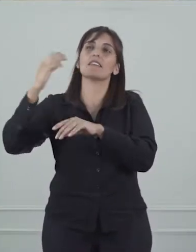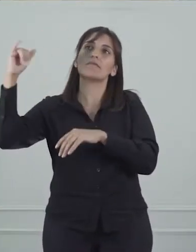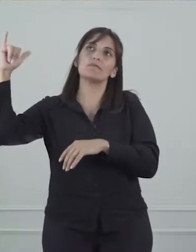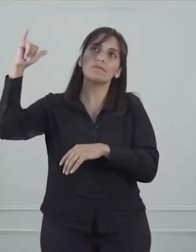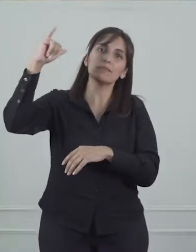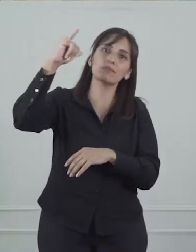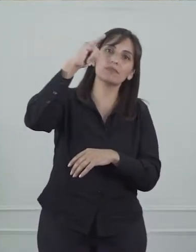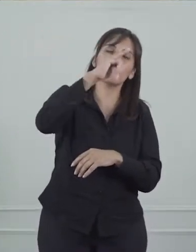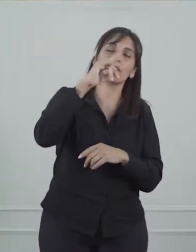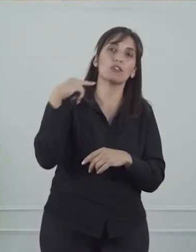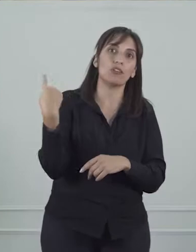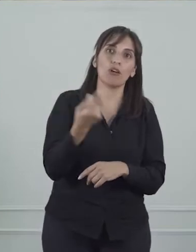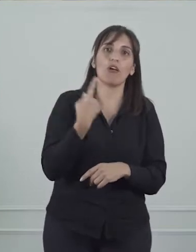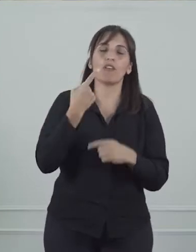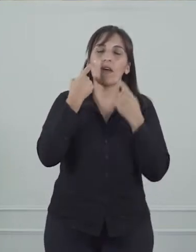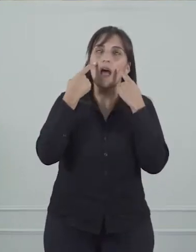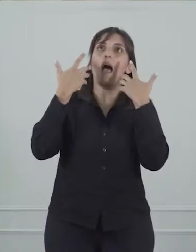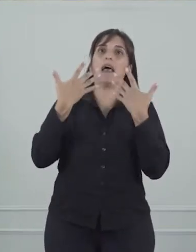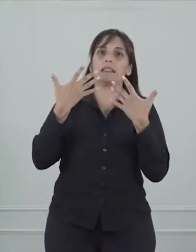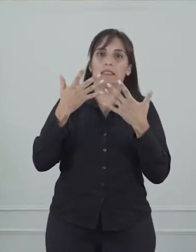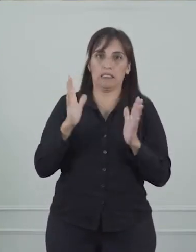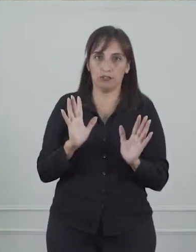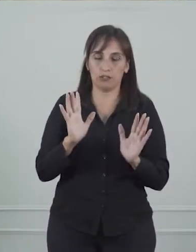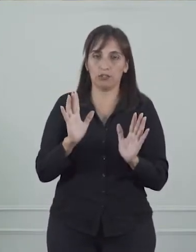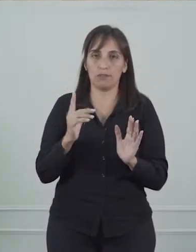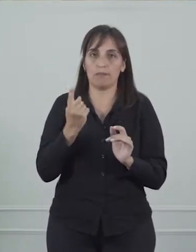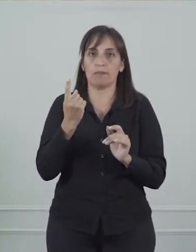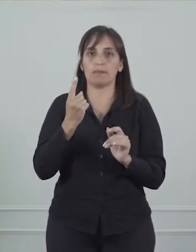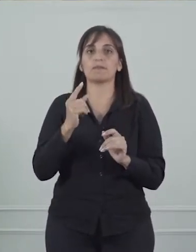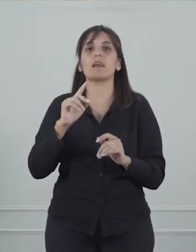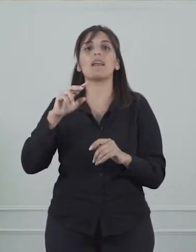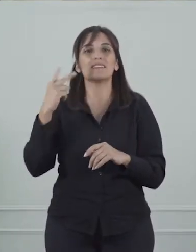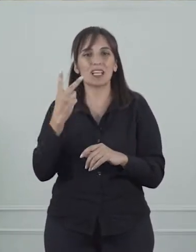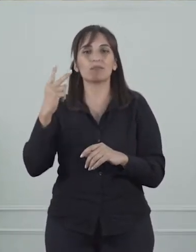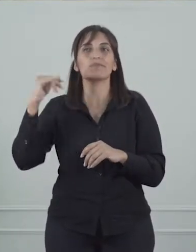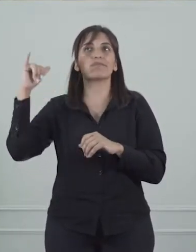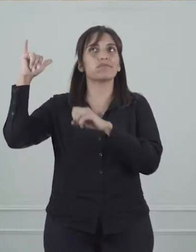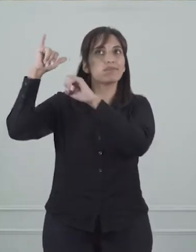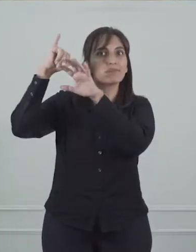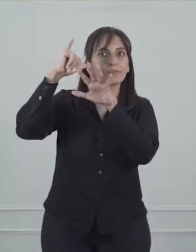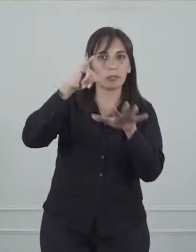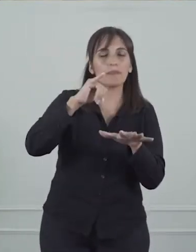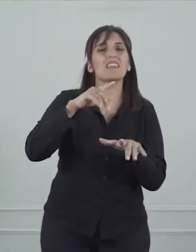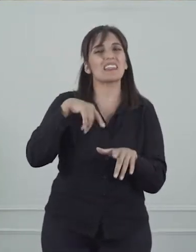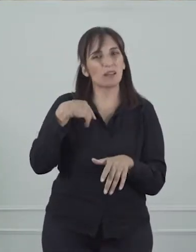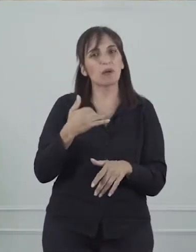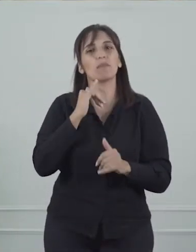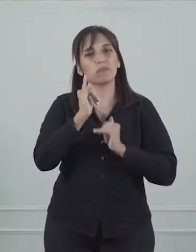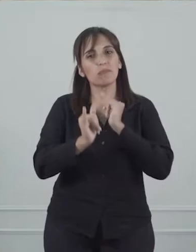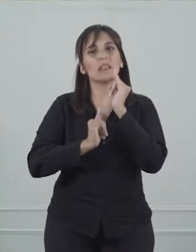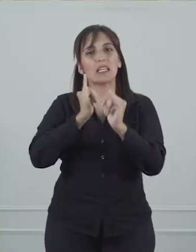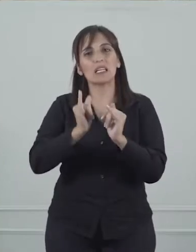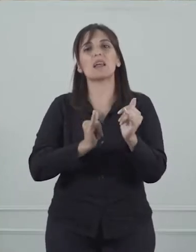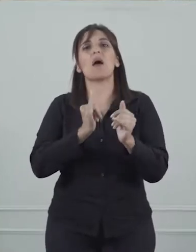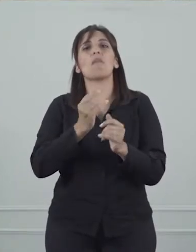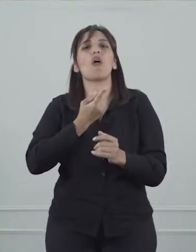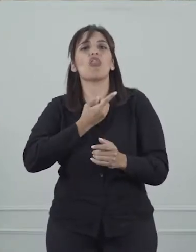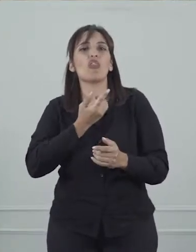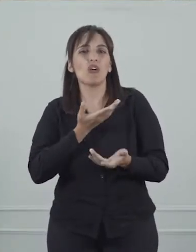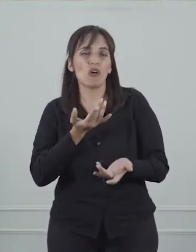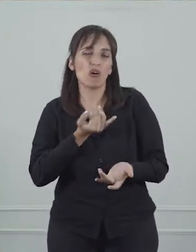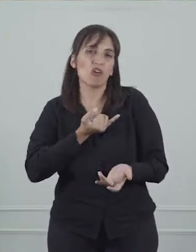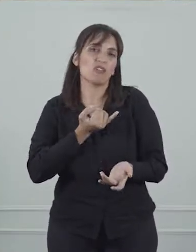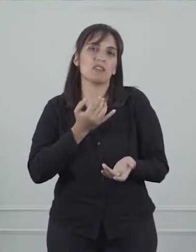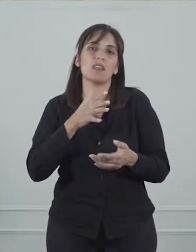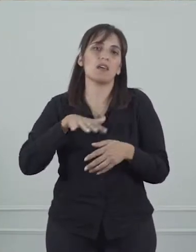advertidos. Igualmente, desde este espacio le vamos a seguir contando cuál es, en el día posterior, la zona a afectar.